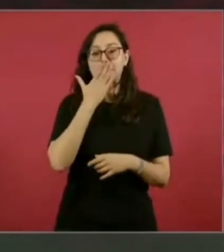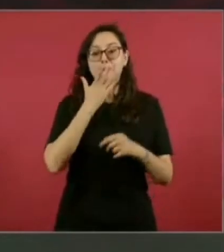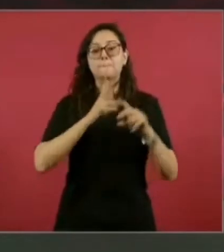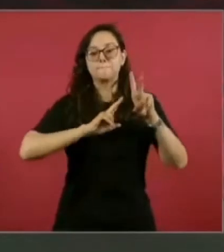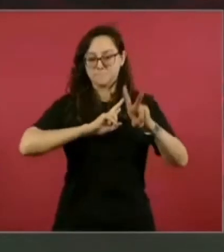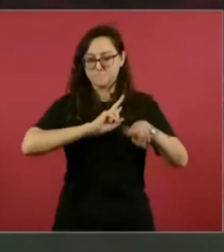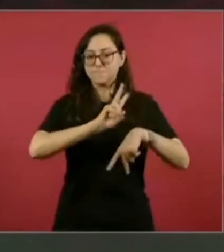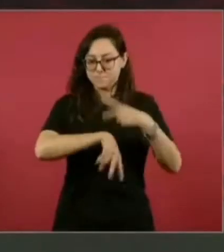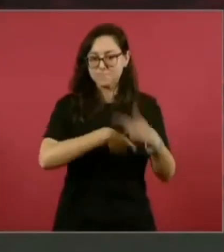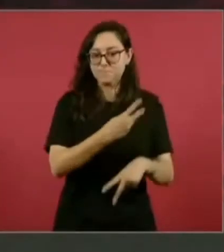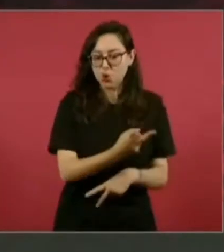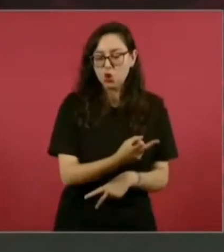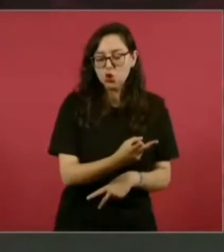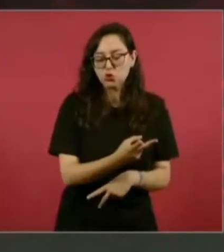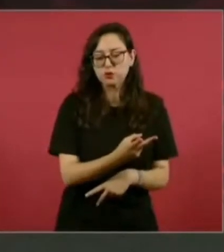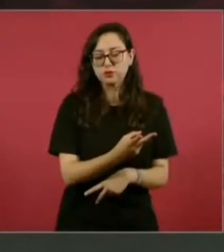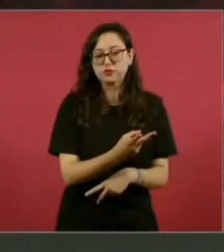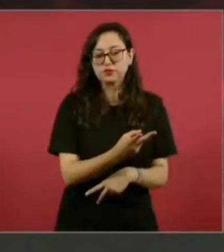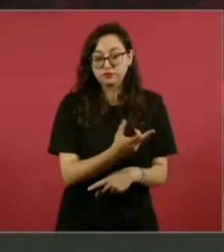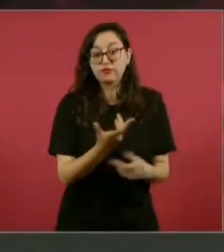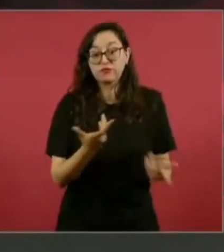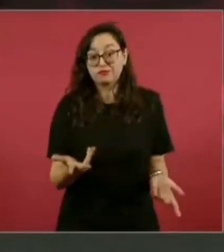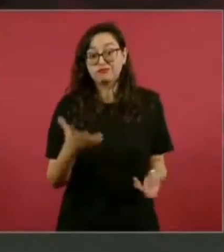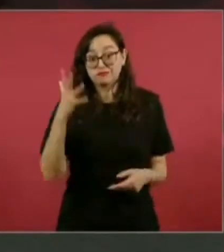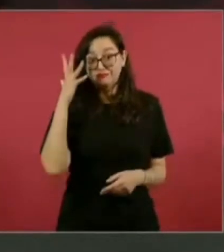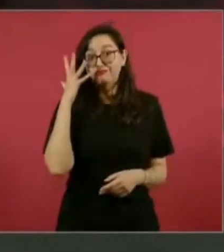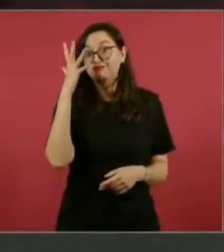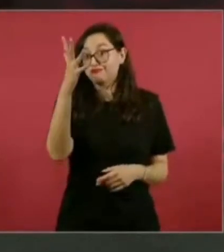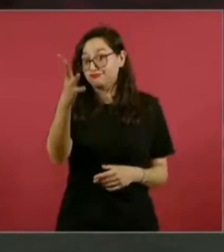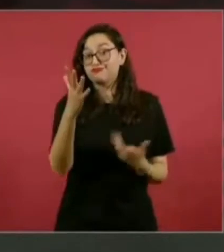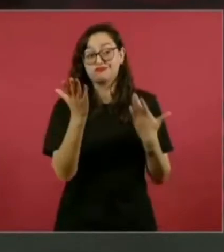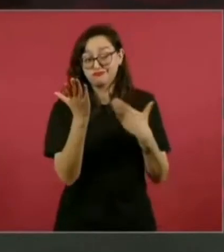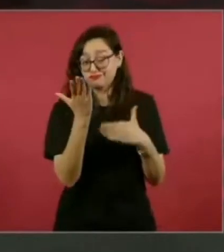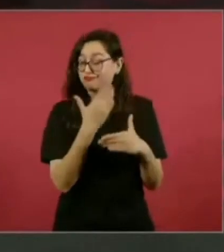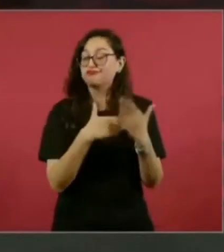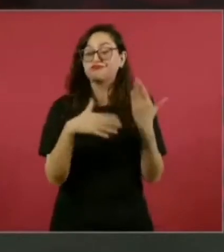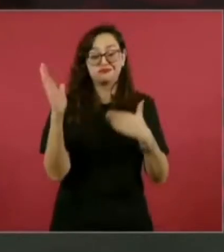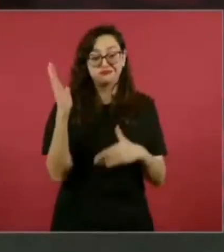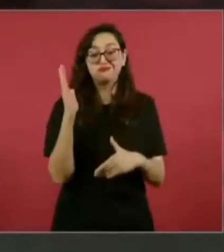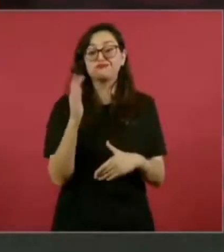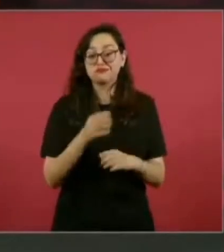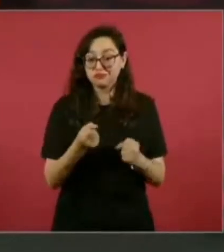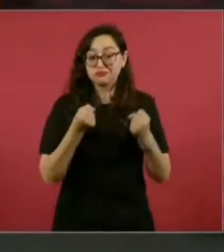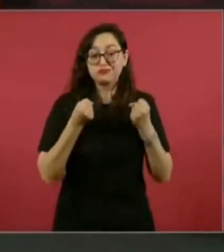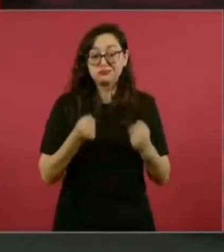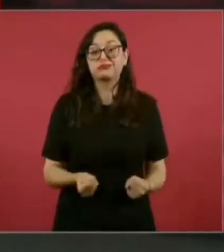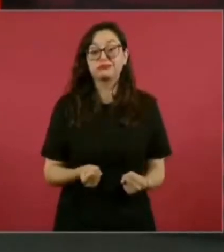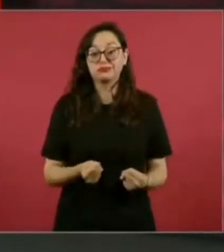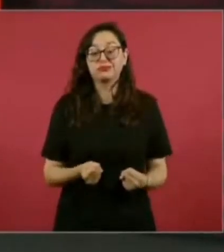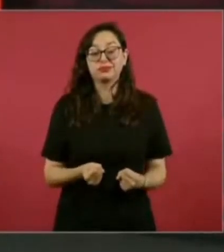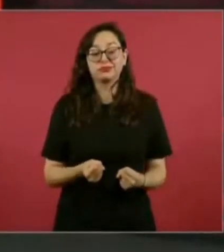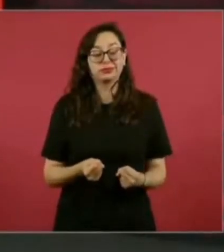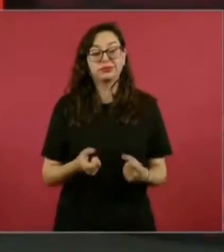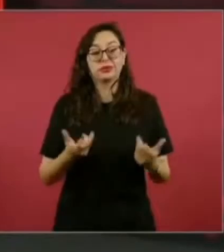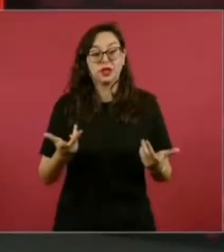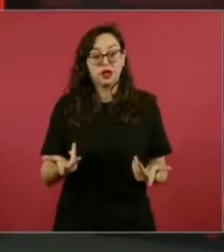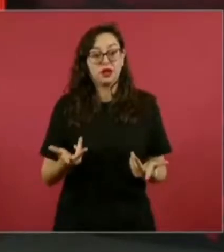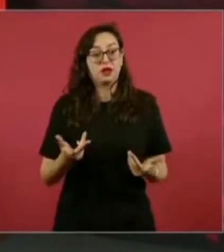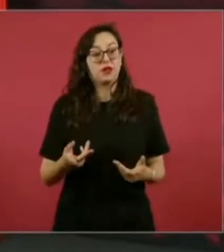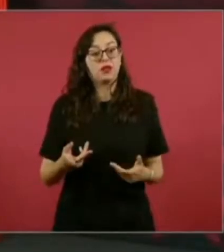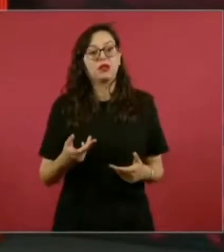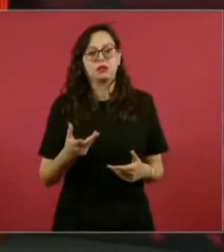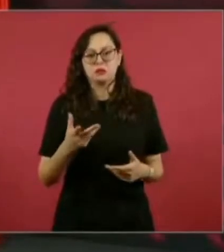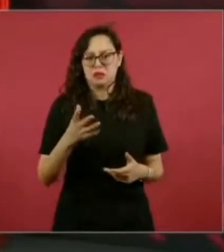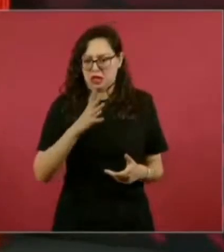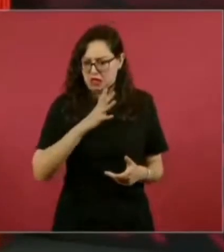Sonora tiene un gran futuro, Sonora, su pueblo, porque tienen muchos